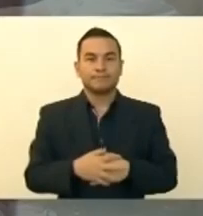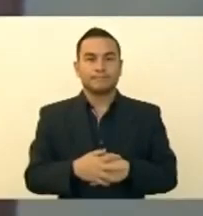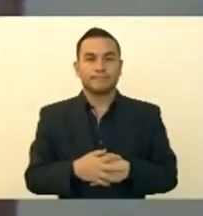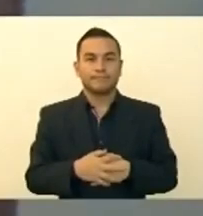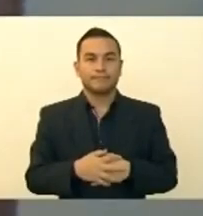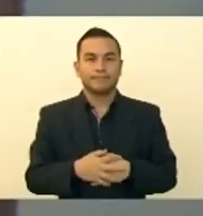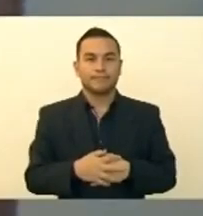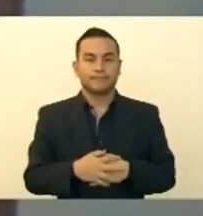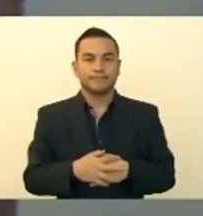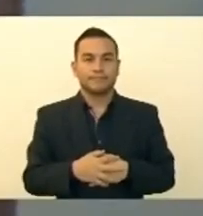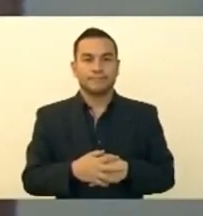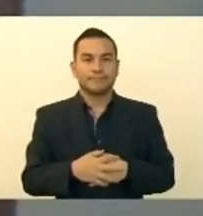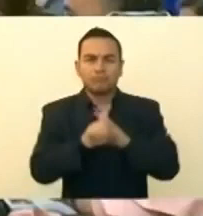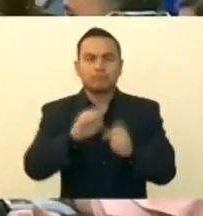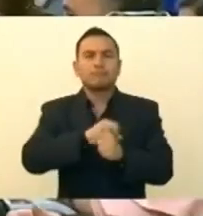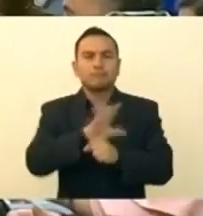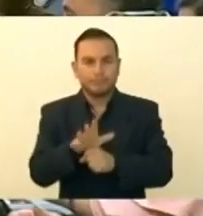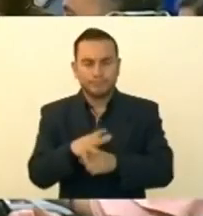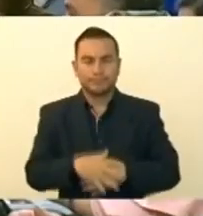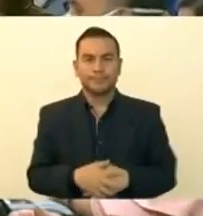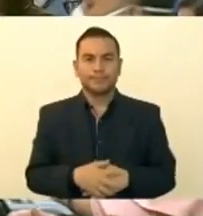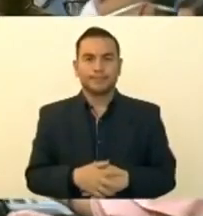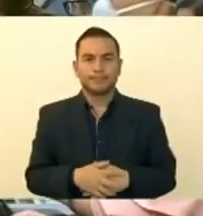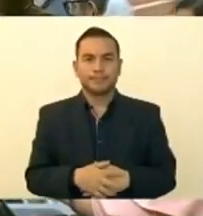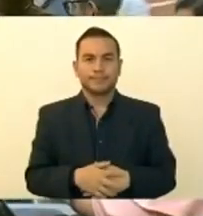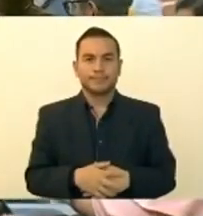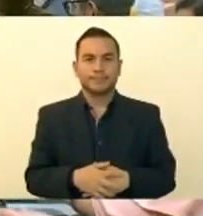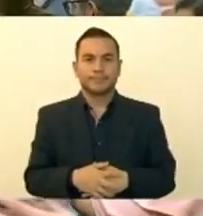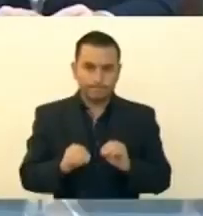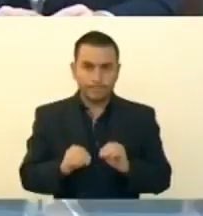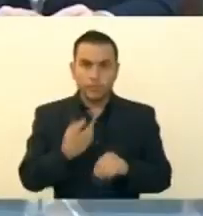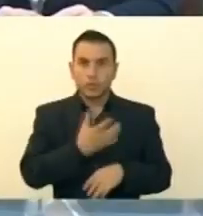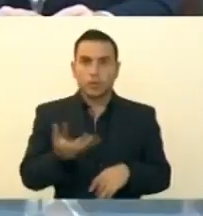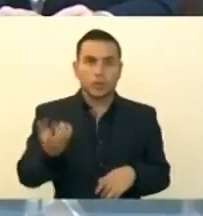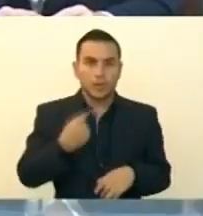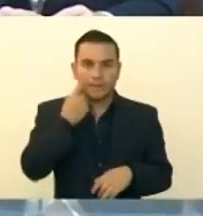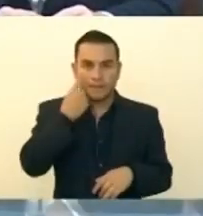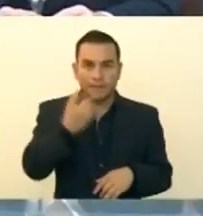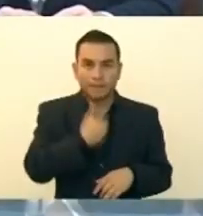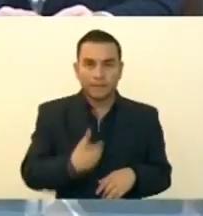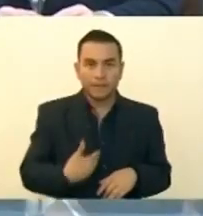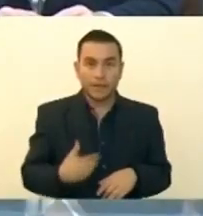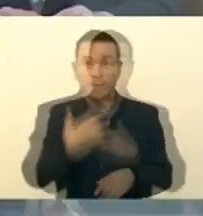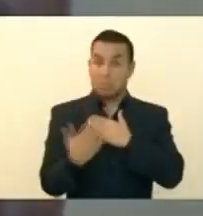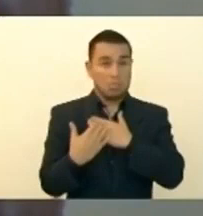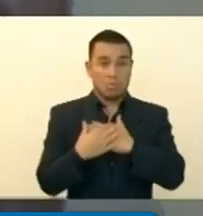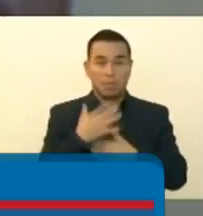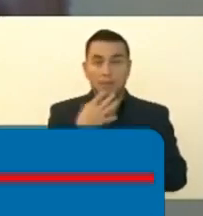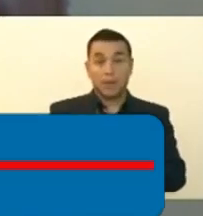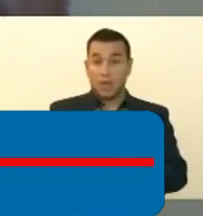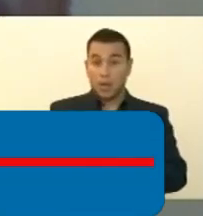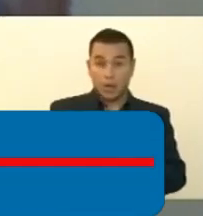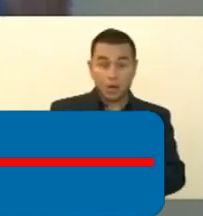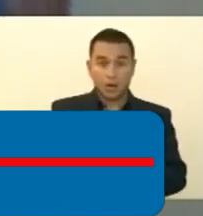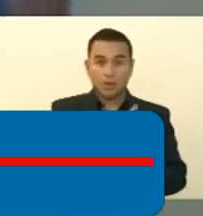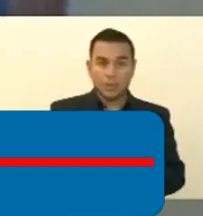30 días. Esta nueva medida restringe la circulación de ciertos grupos de personas en lugares públicos. Todo el país está